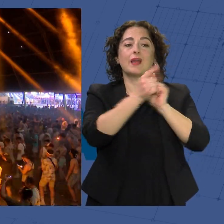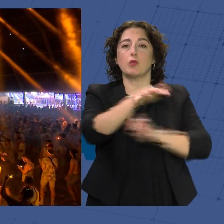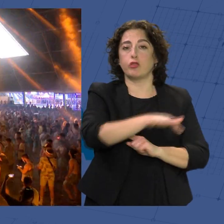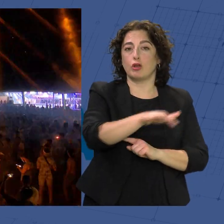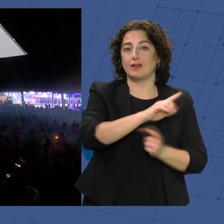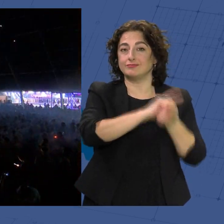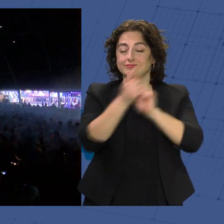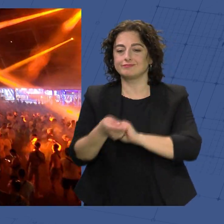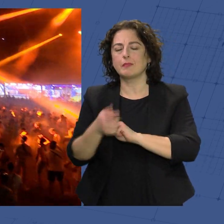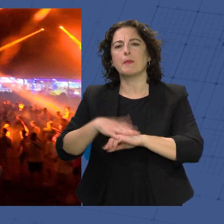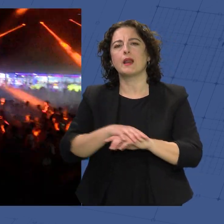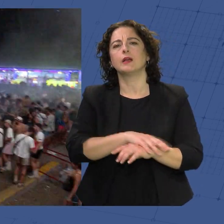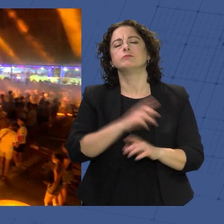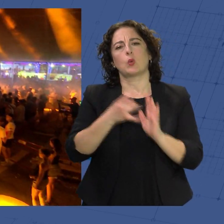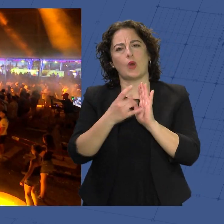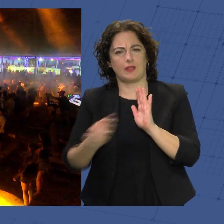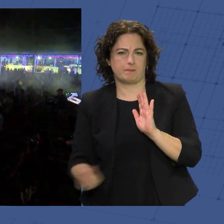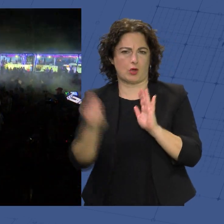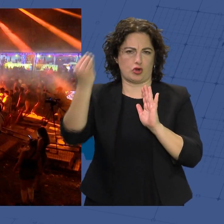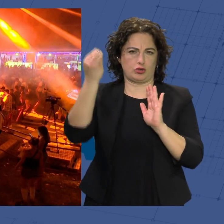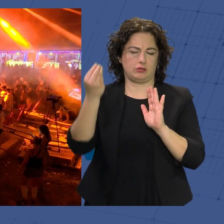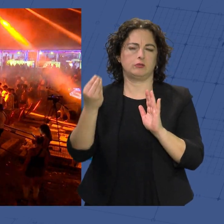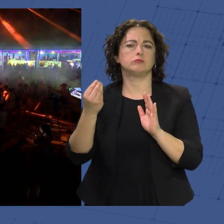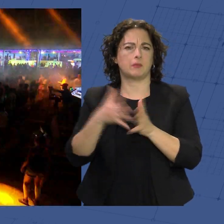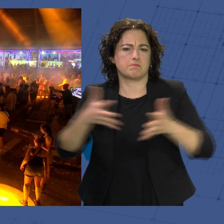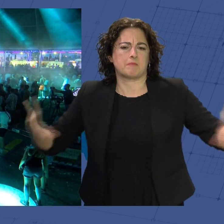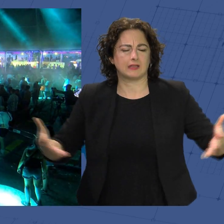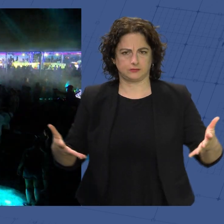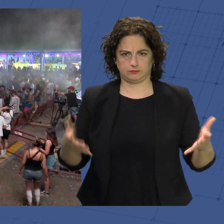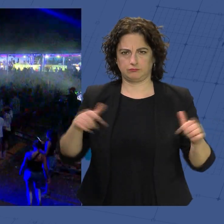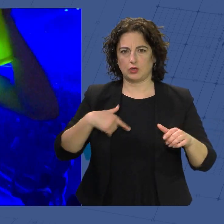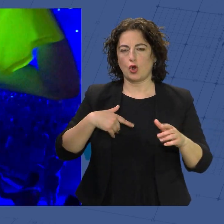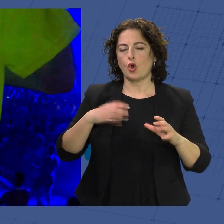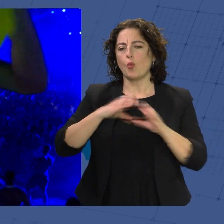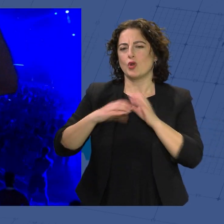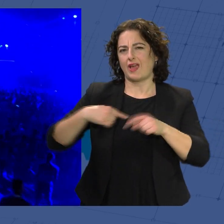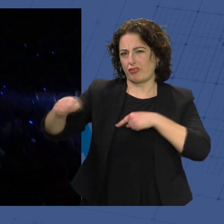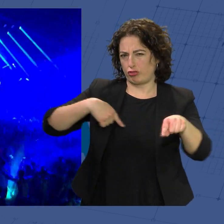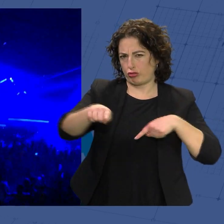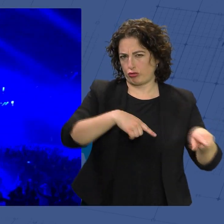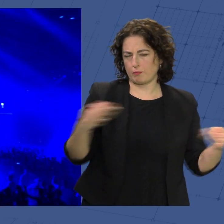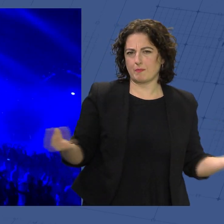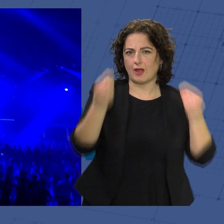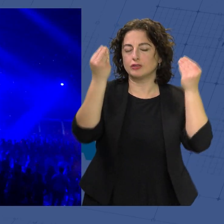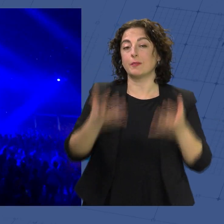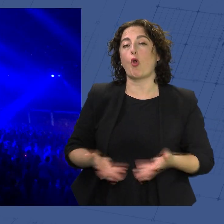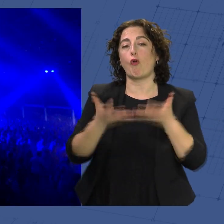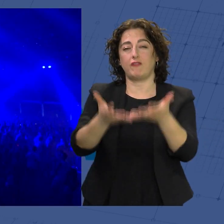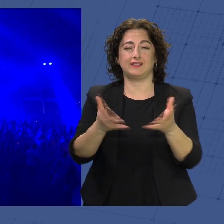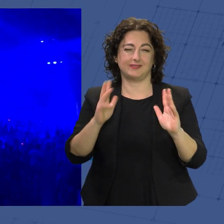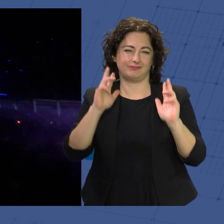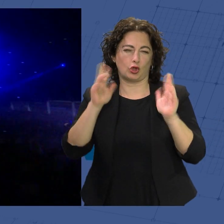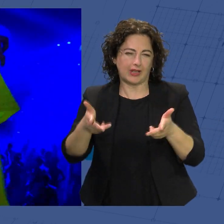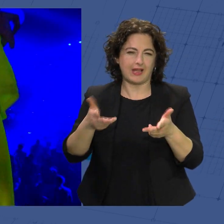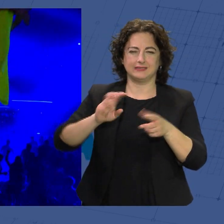cabo para dar un salto cualitativo y cuantitativo, con mejores comunicaciones y una mayor oferta de alojamiento para los